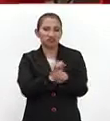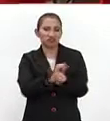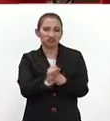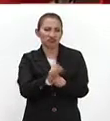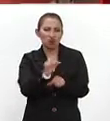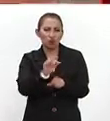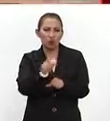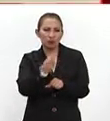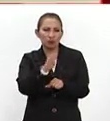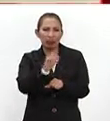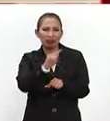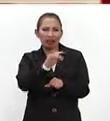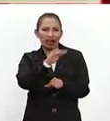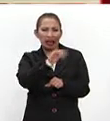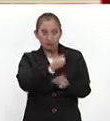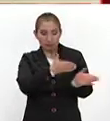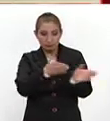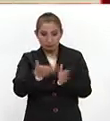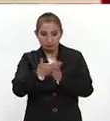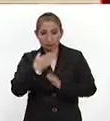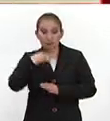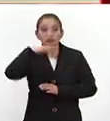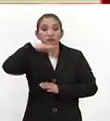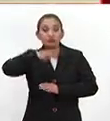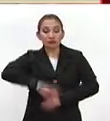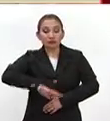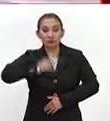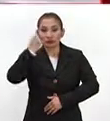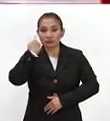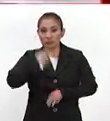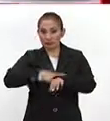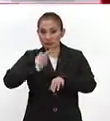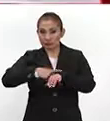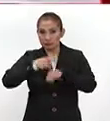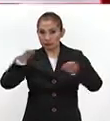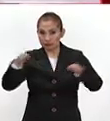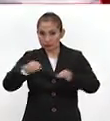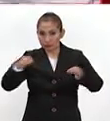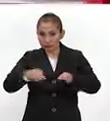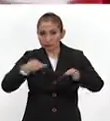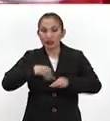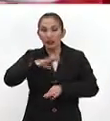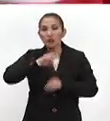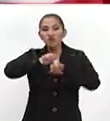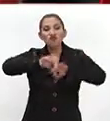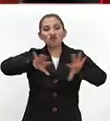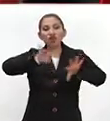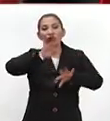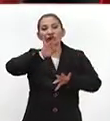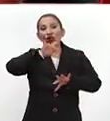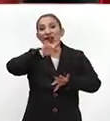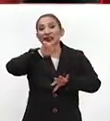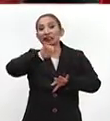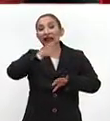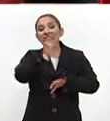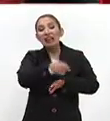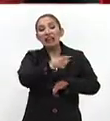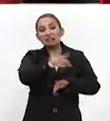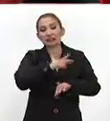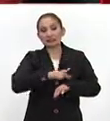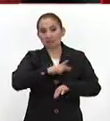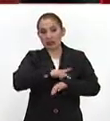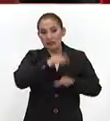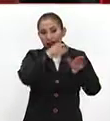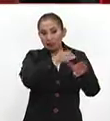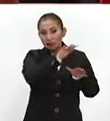bacteriana. Pero ahora sí vamos a las vías respiratorias bajas y más ahorita que estamos en la época del frío, está la influenza. Entonces, debemos diferenciar entre lo que es algo viral,